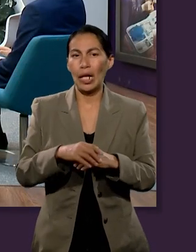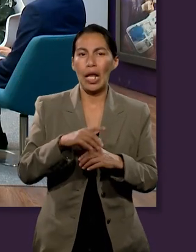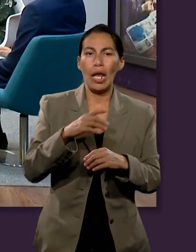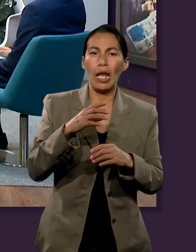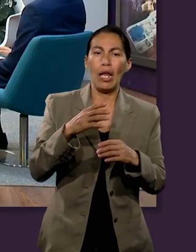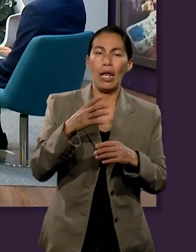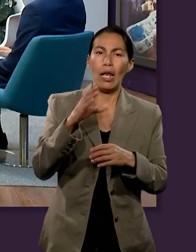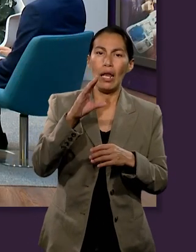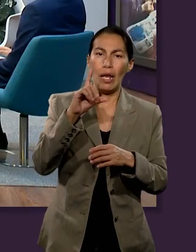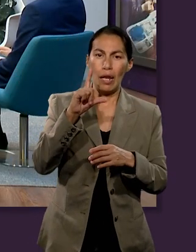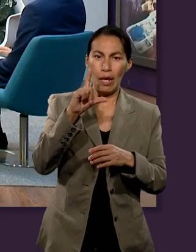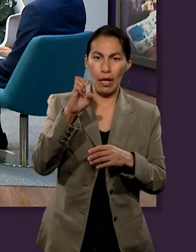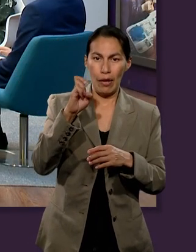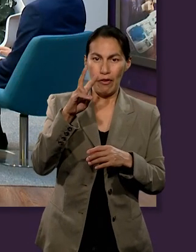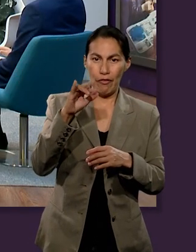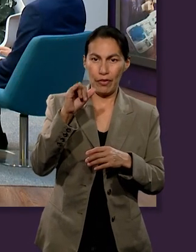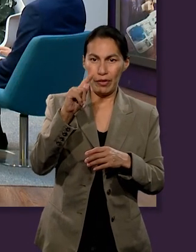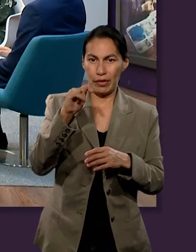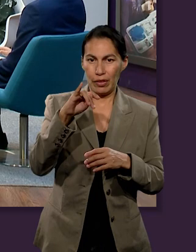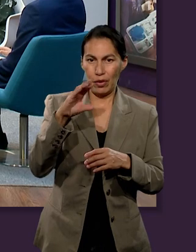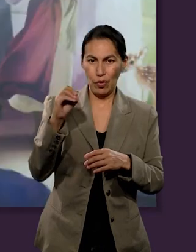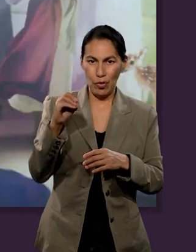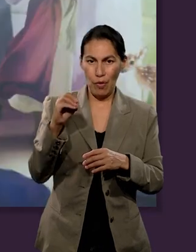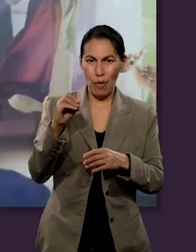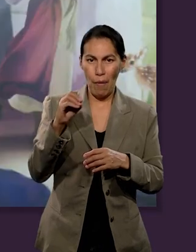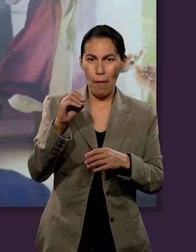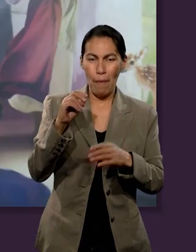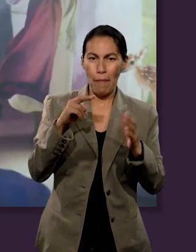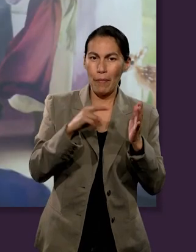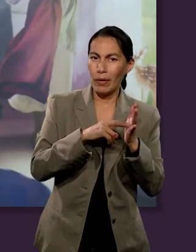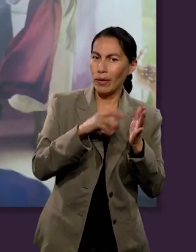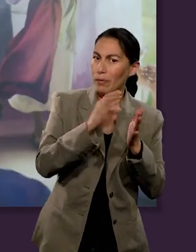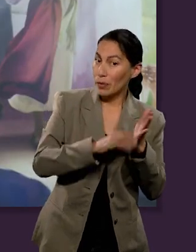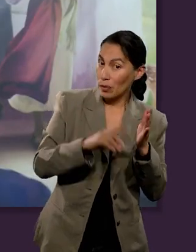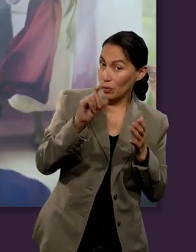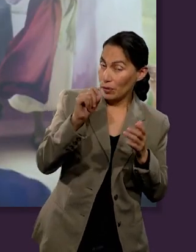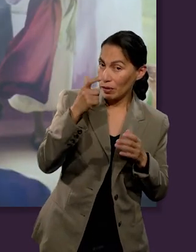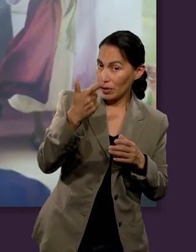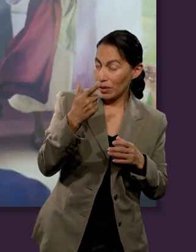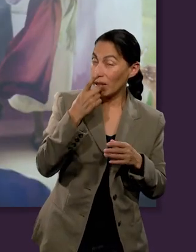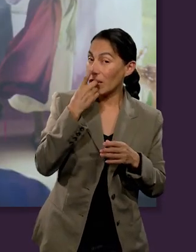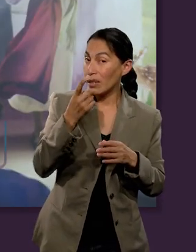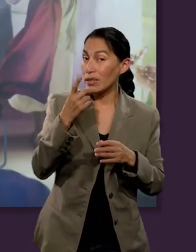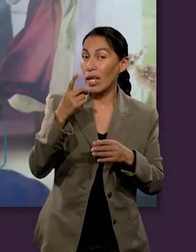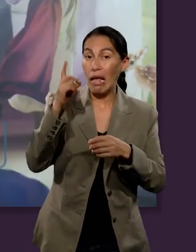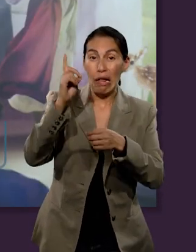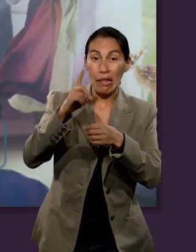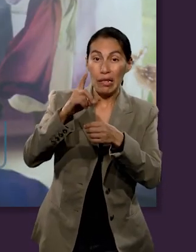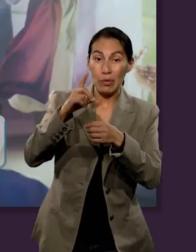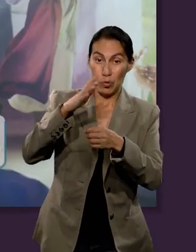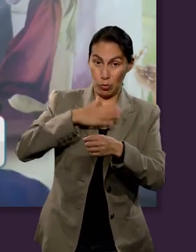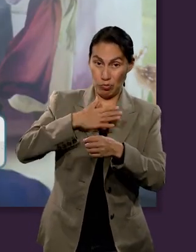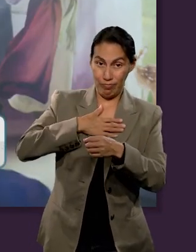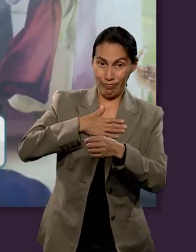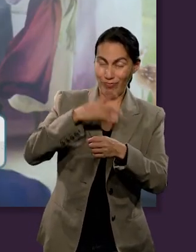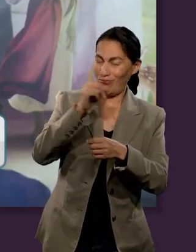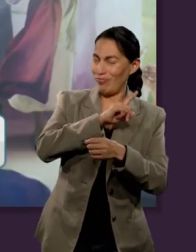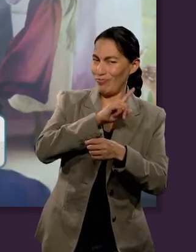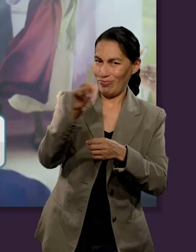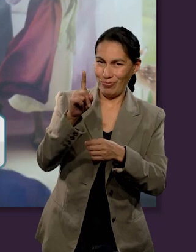y es que en Levíticos 27 Dios dice que el diezmo le pertenece, no es nuestro.